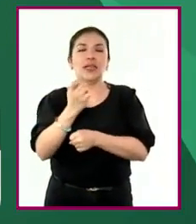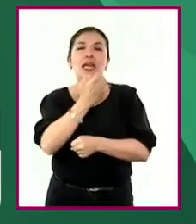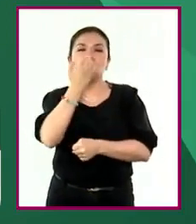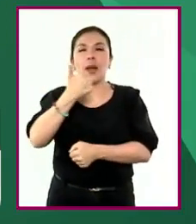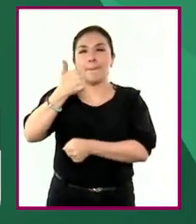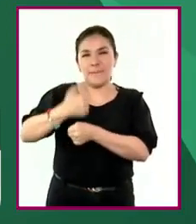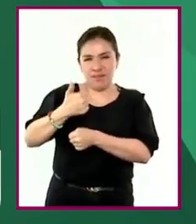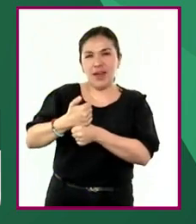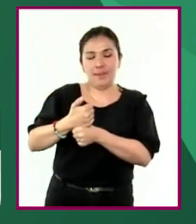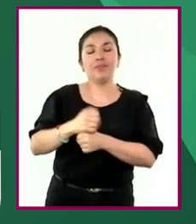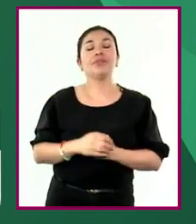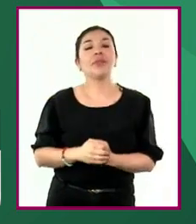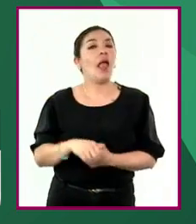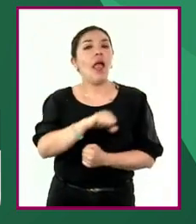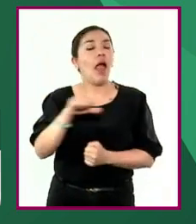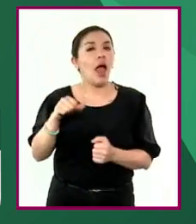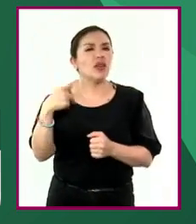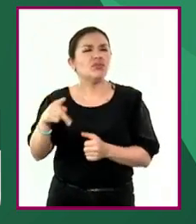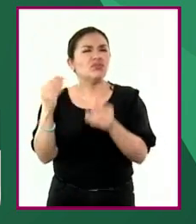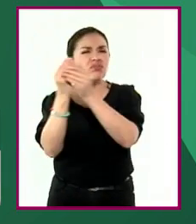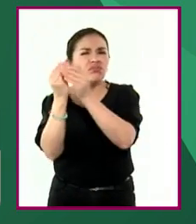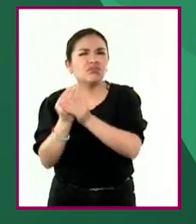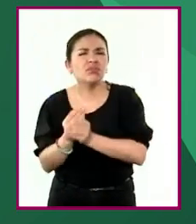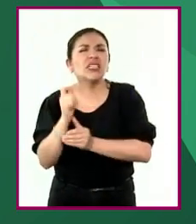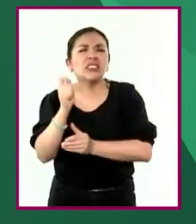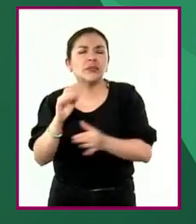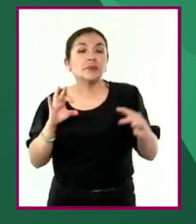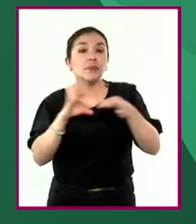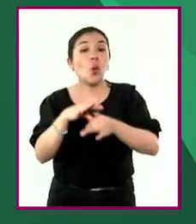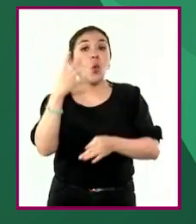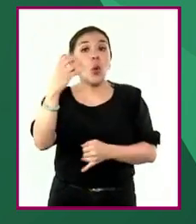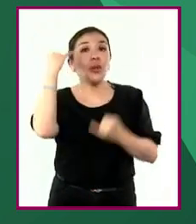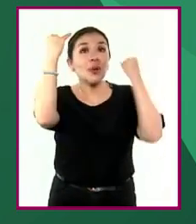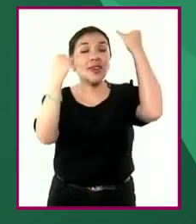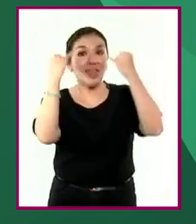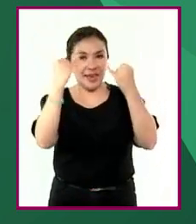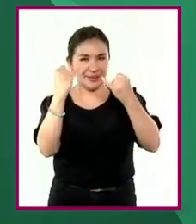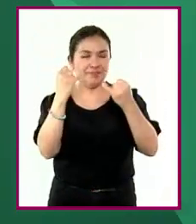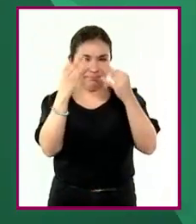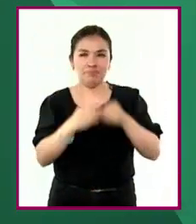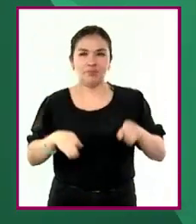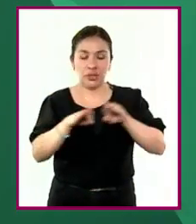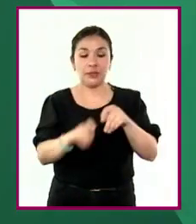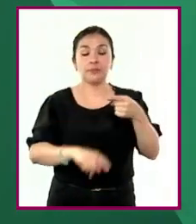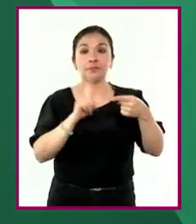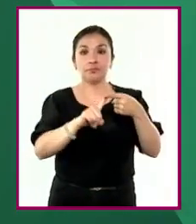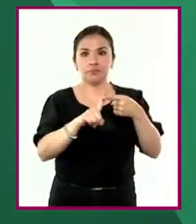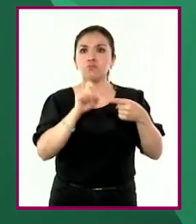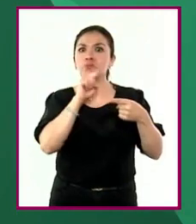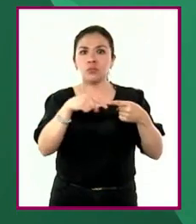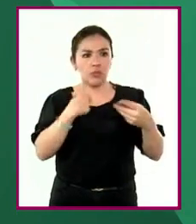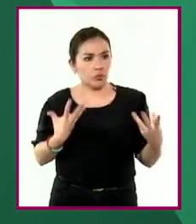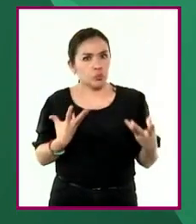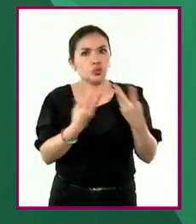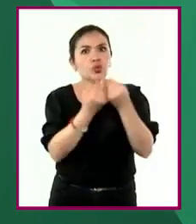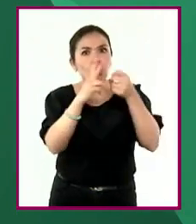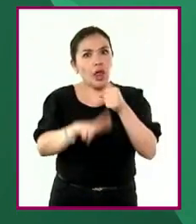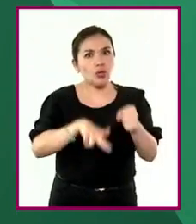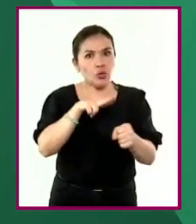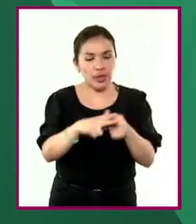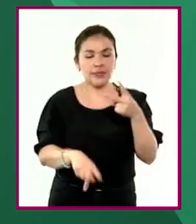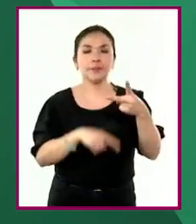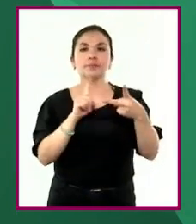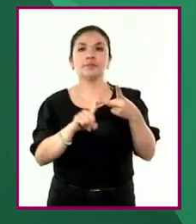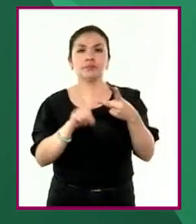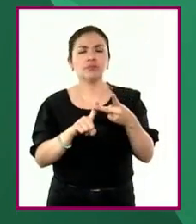grado de educación primaria, los contenidos se asocian a partir de cuatro ideas centrales. Uno, somos parte de la naturaleza.